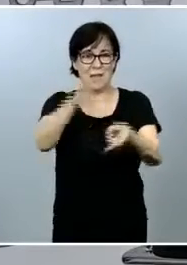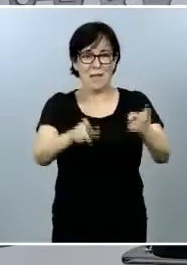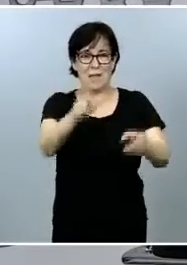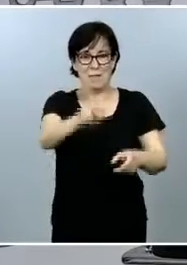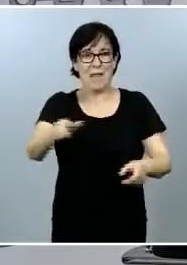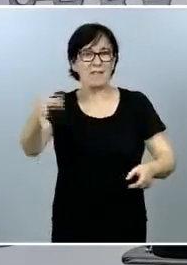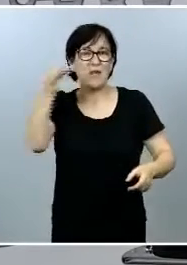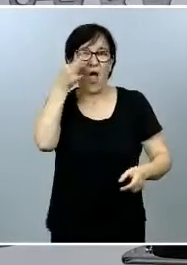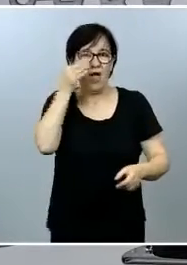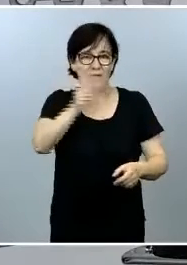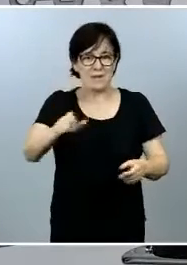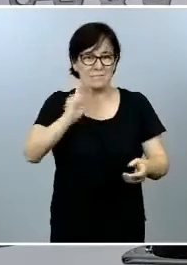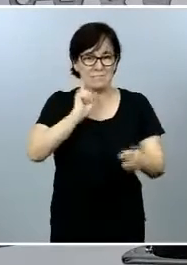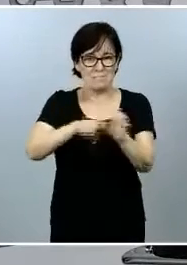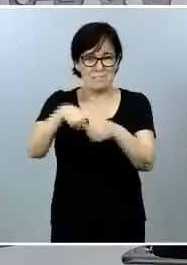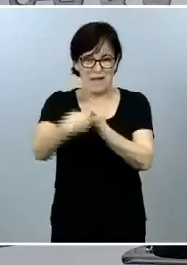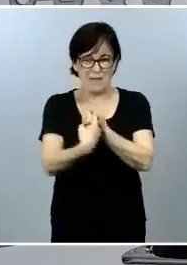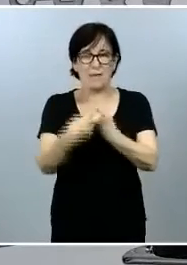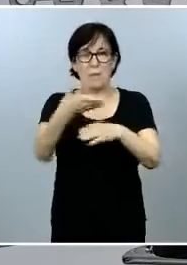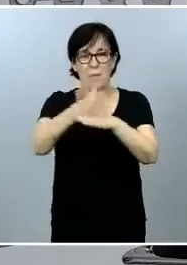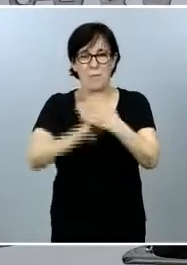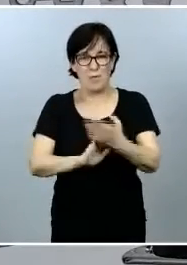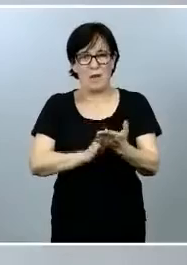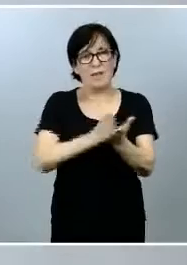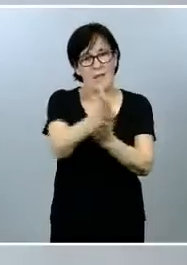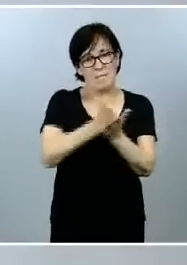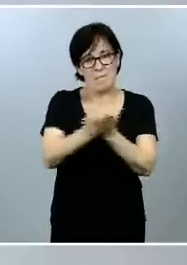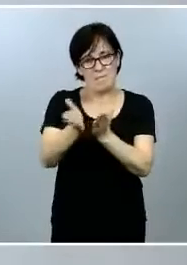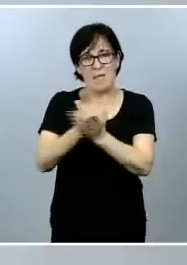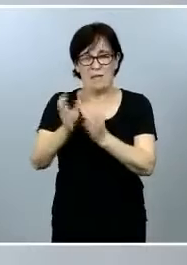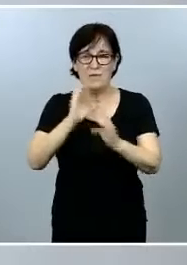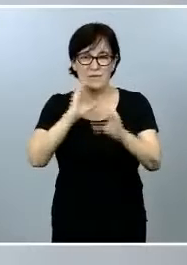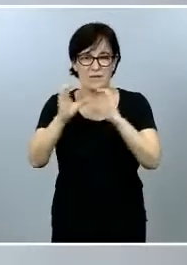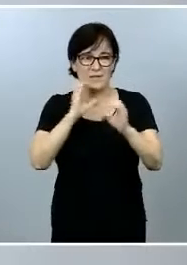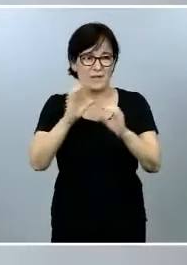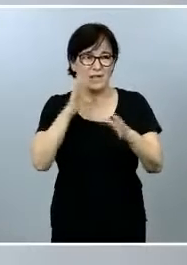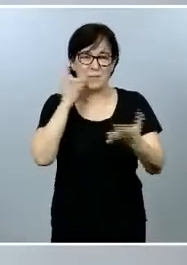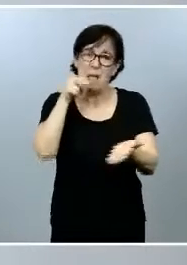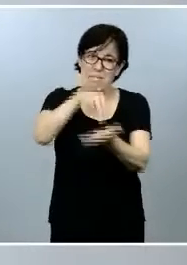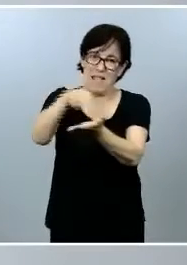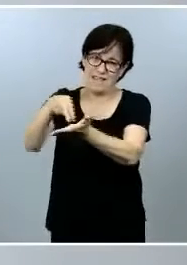participación por parte de los medios en formato presencial.